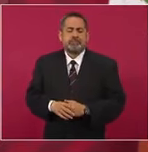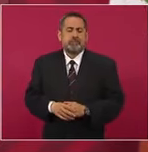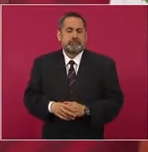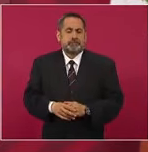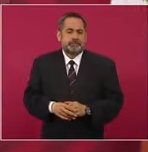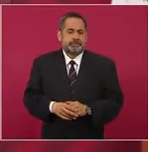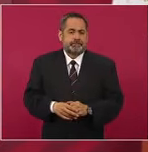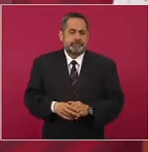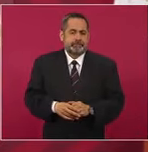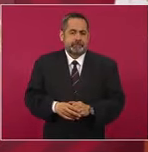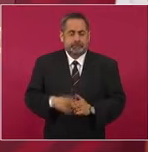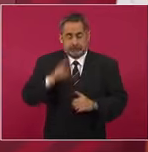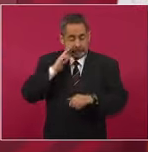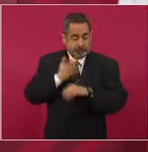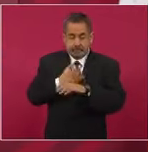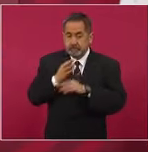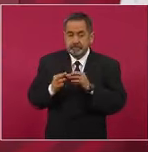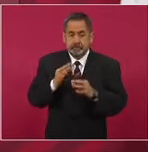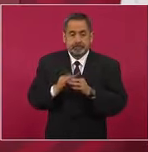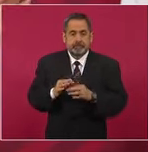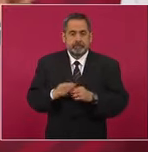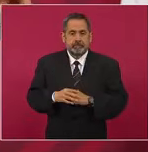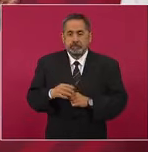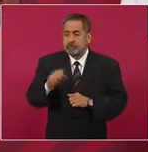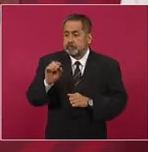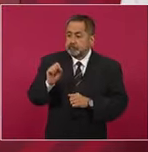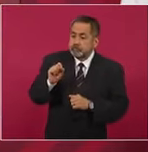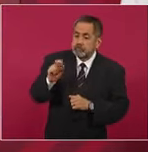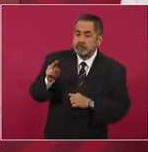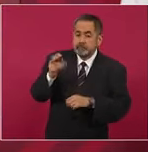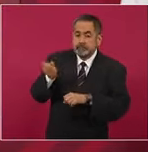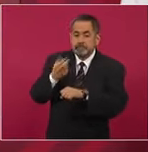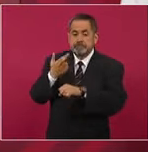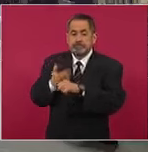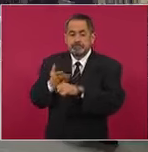los responsables. El subsecretario